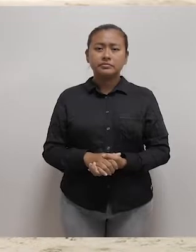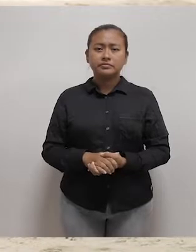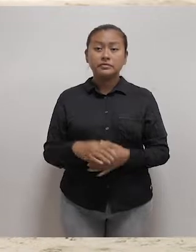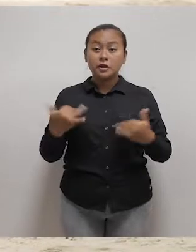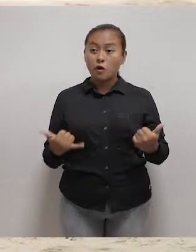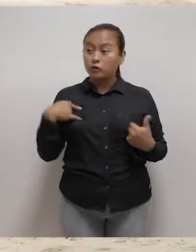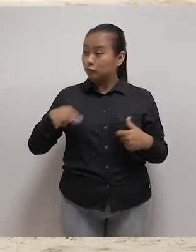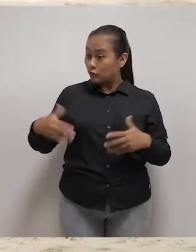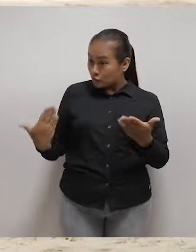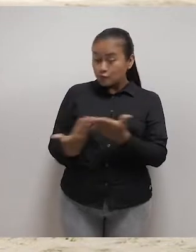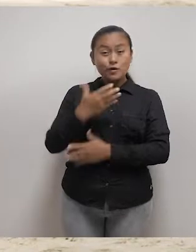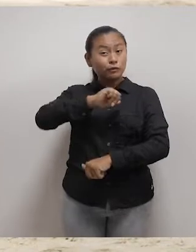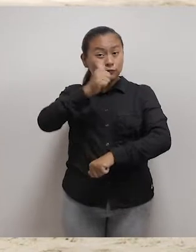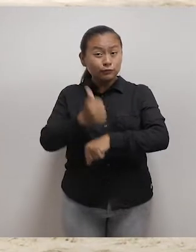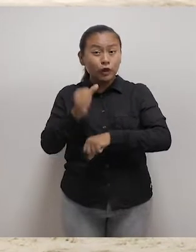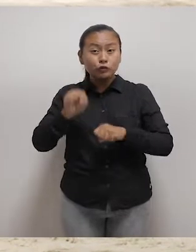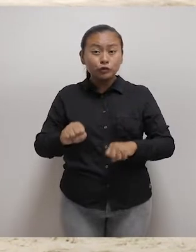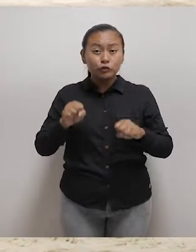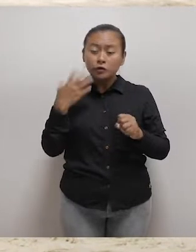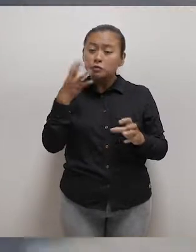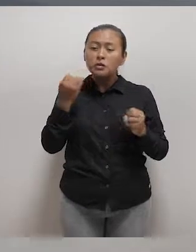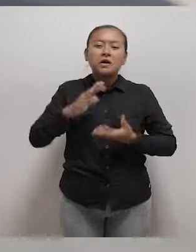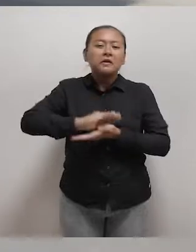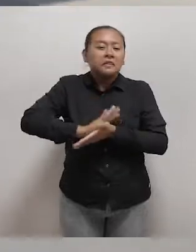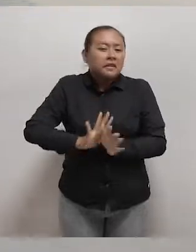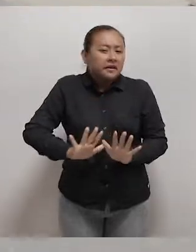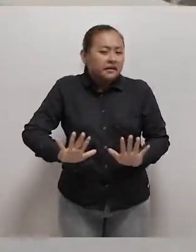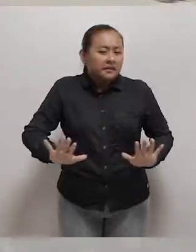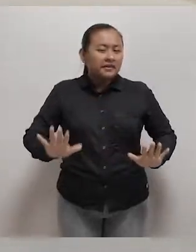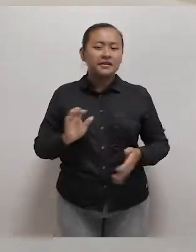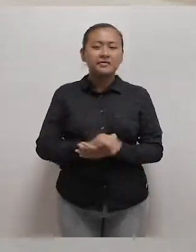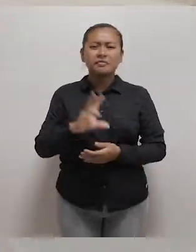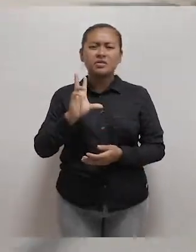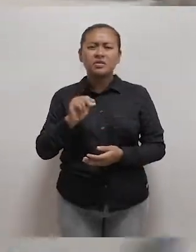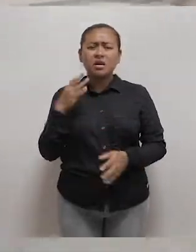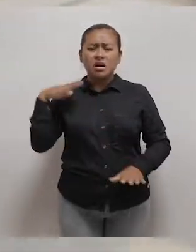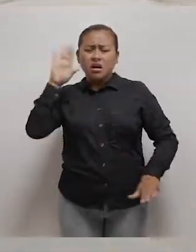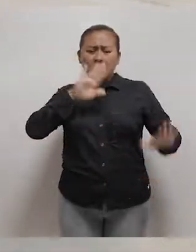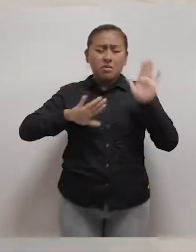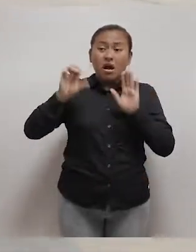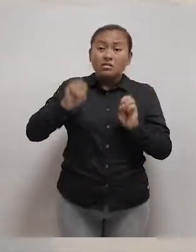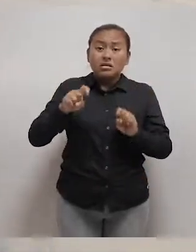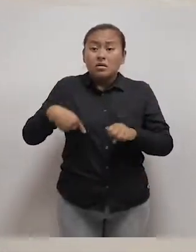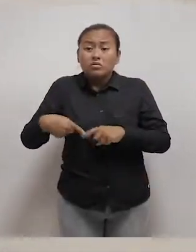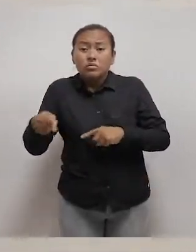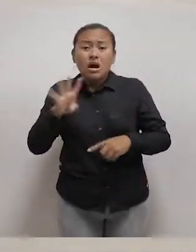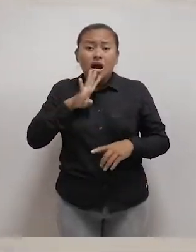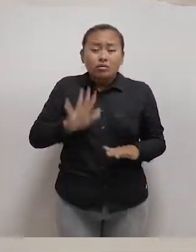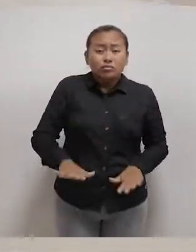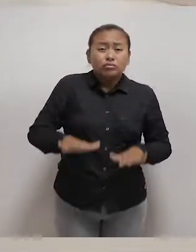Acá en Palo Alto puedo estar en una zona donde puedo estar tranquila. No estoy pendiente de que ya viene la